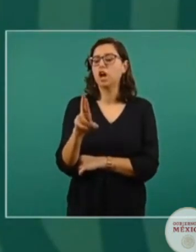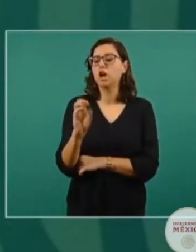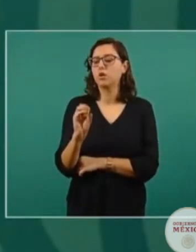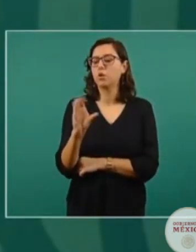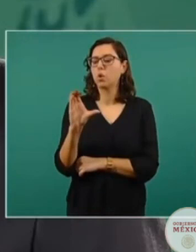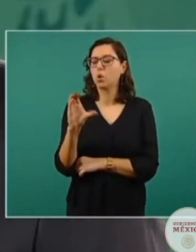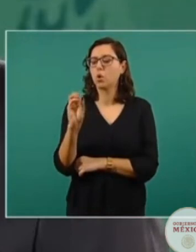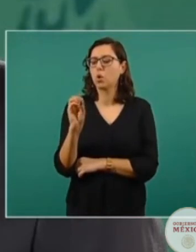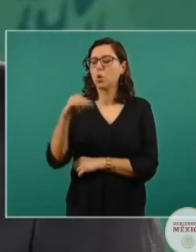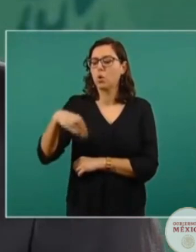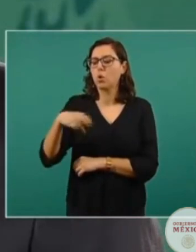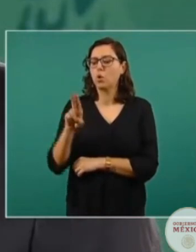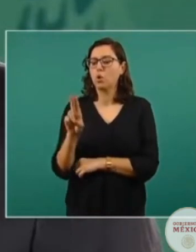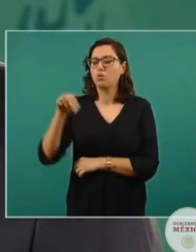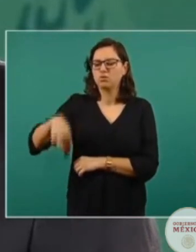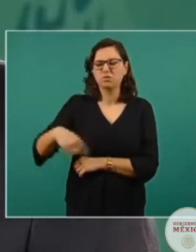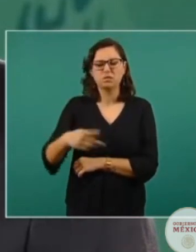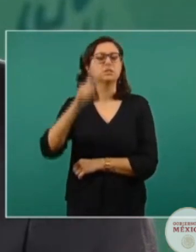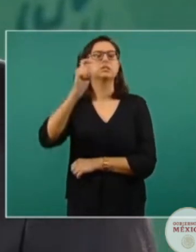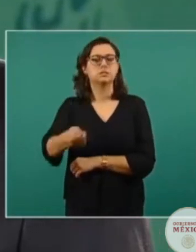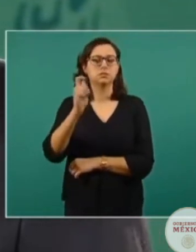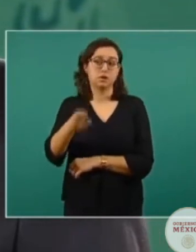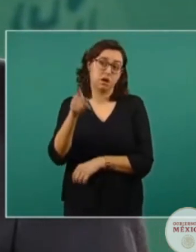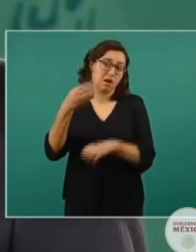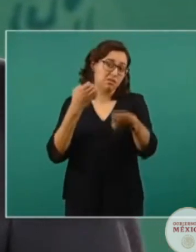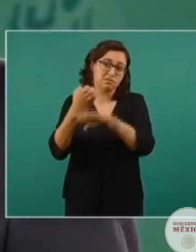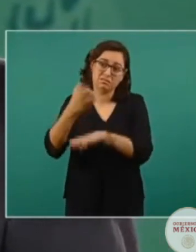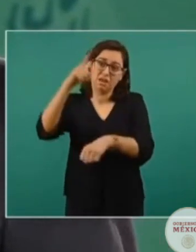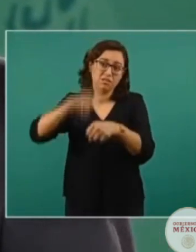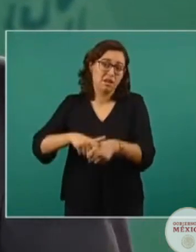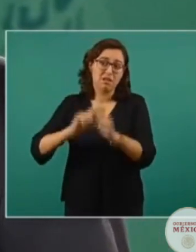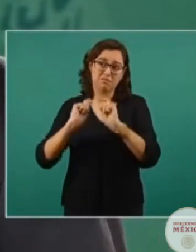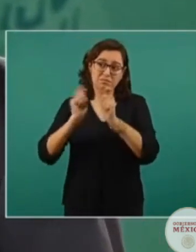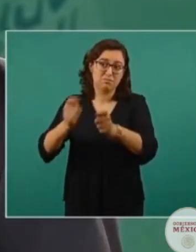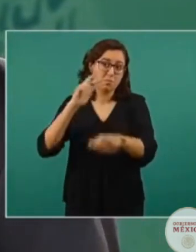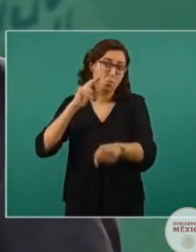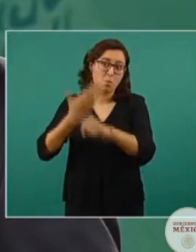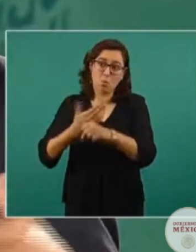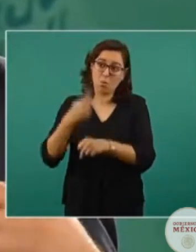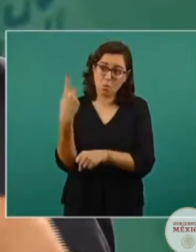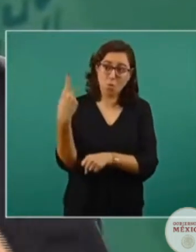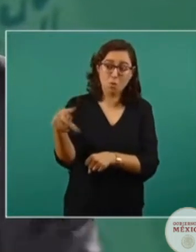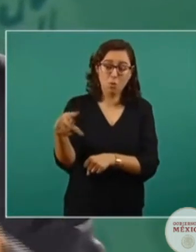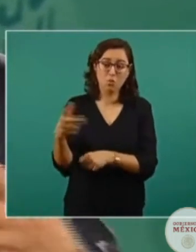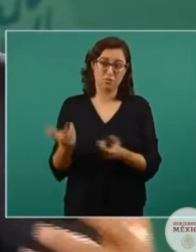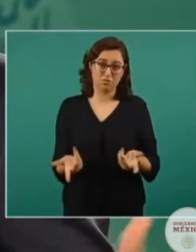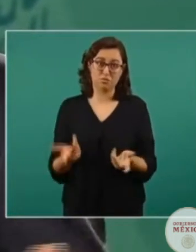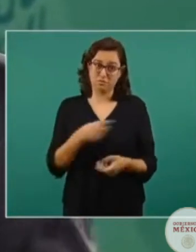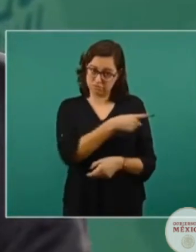Eso debe de tomarse en cuenta. Desde luego nosotros